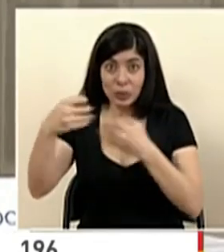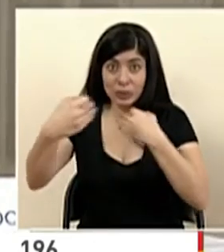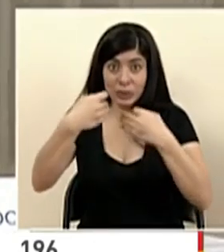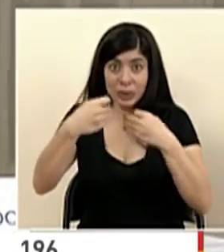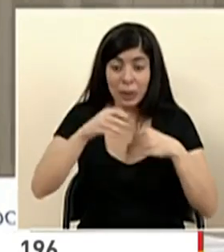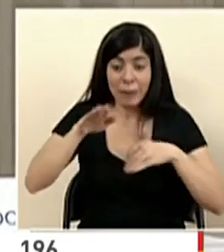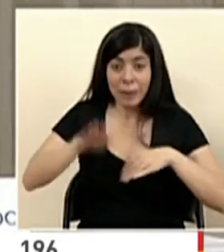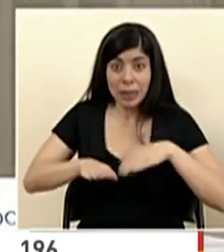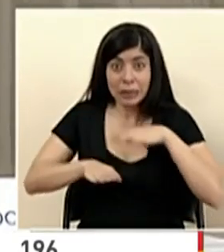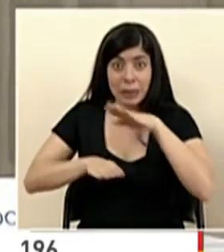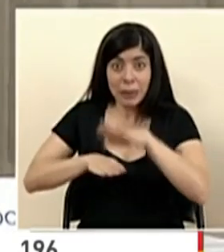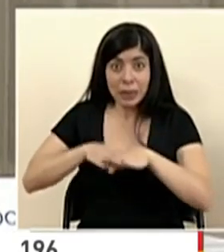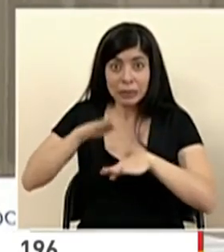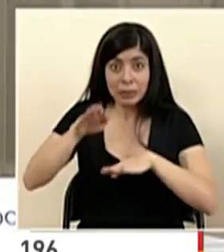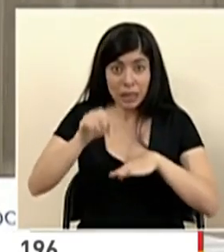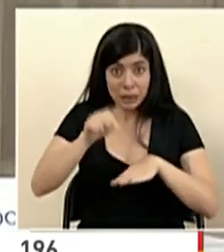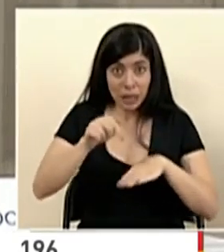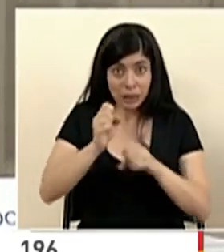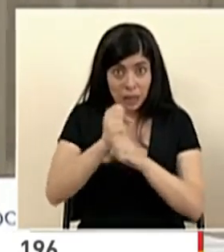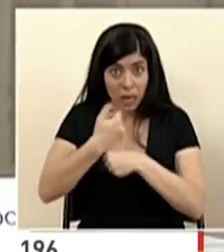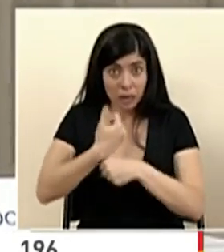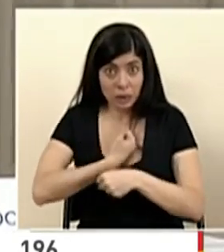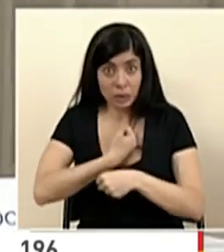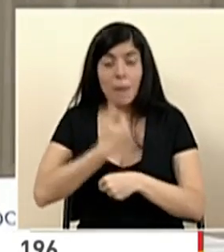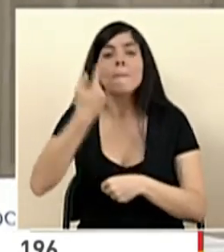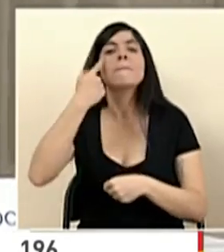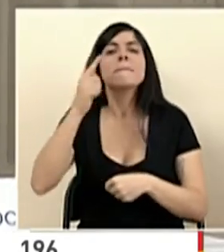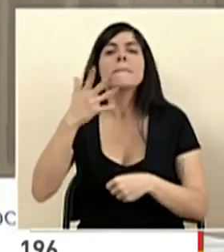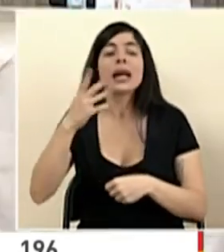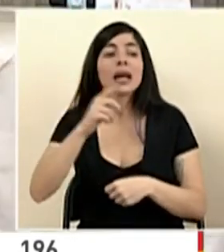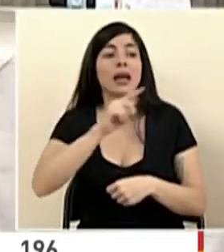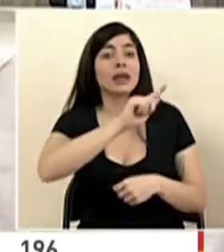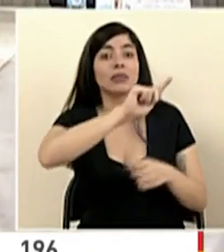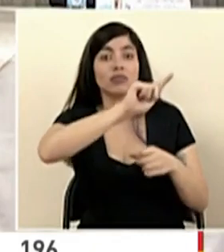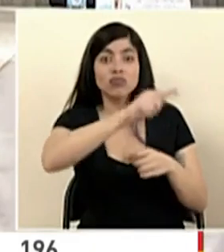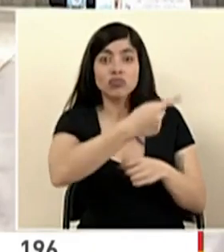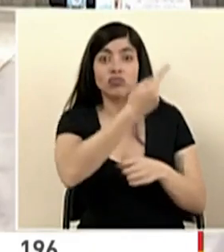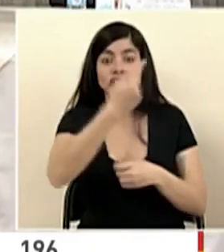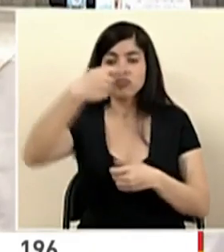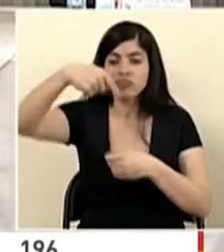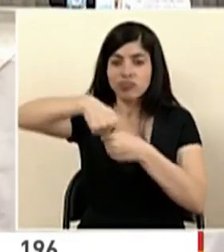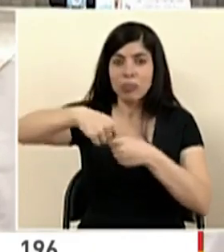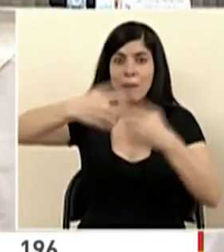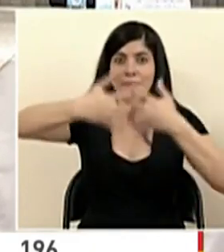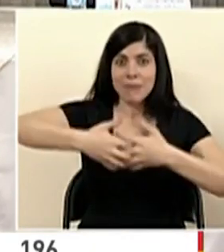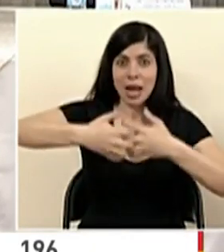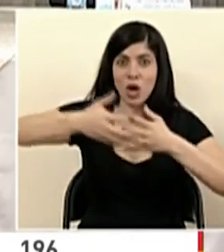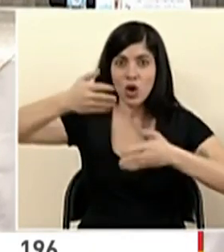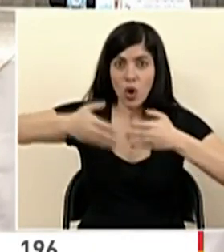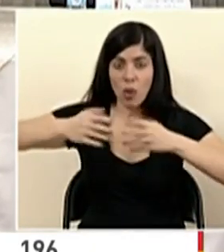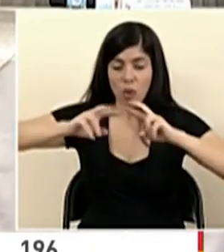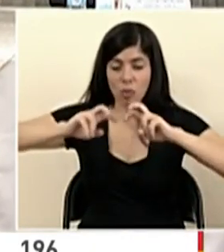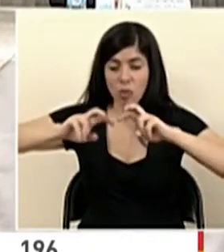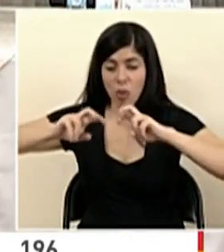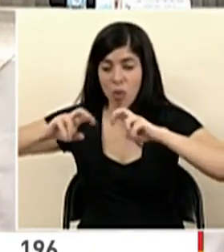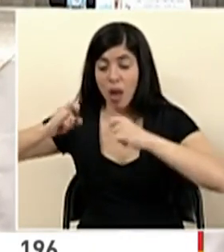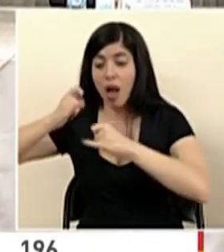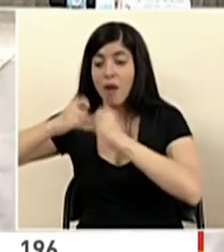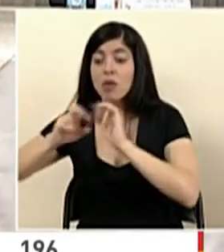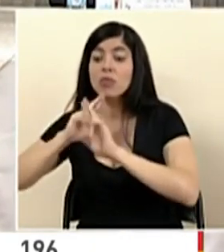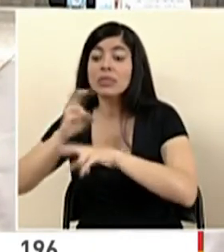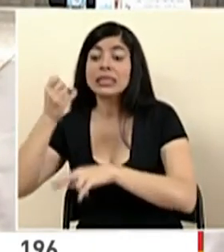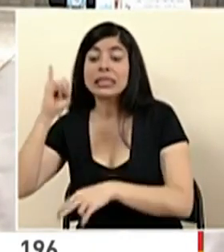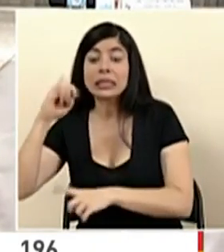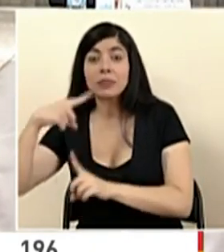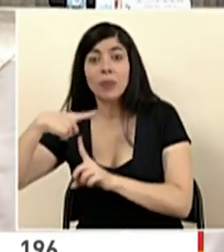todo el proceso para insertar en las máquinas, en los robots, que al final nos determinan si es